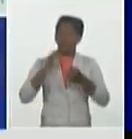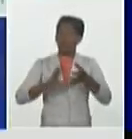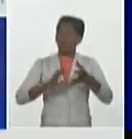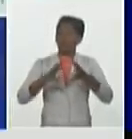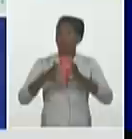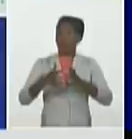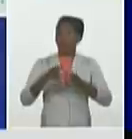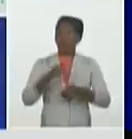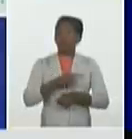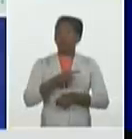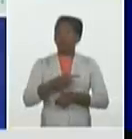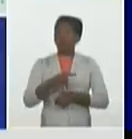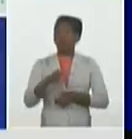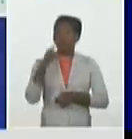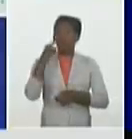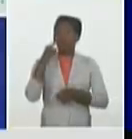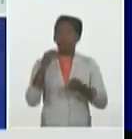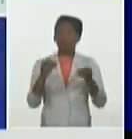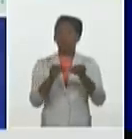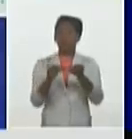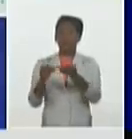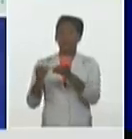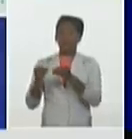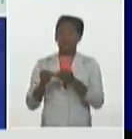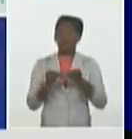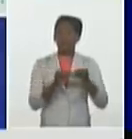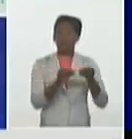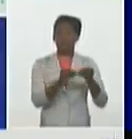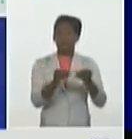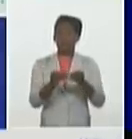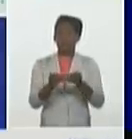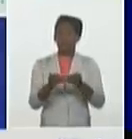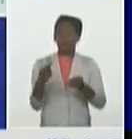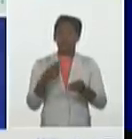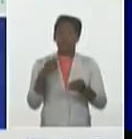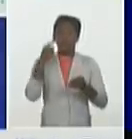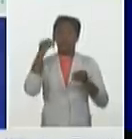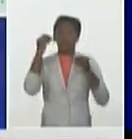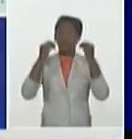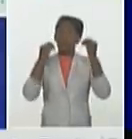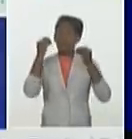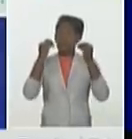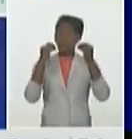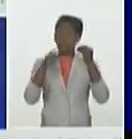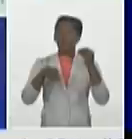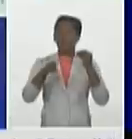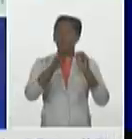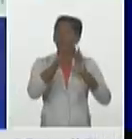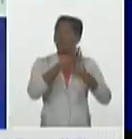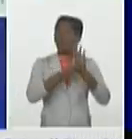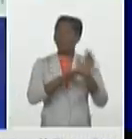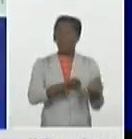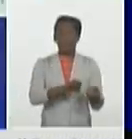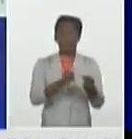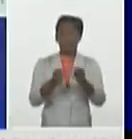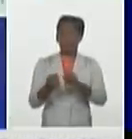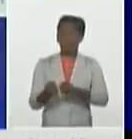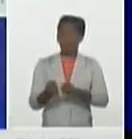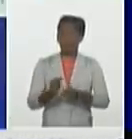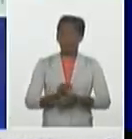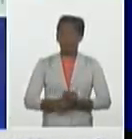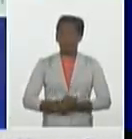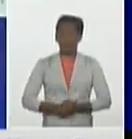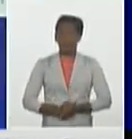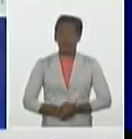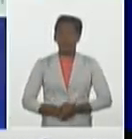una transmisión importante esperemos que ya estén dando fruto las medidas que se han adoptado las 8 de